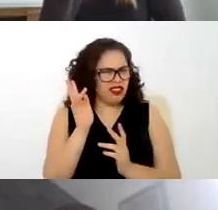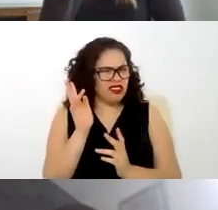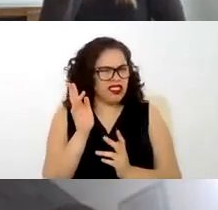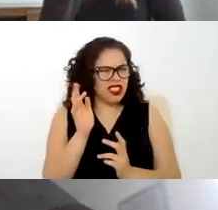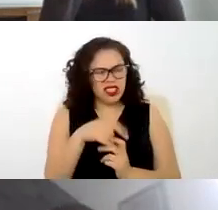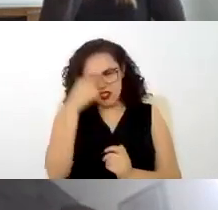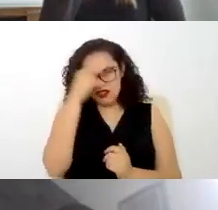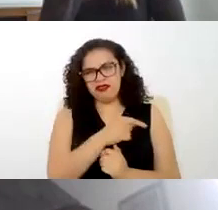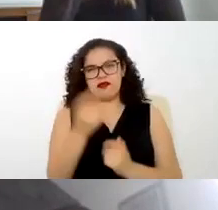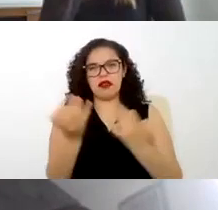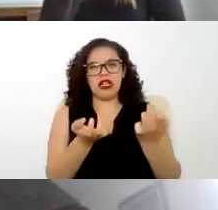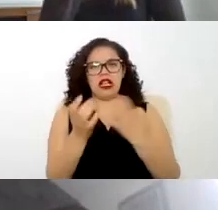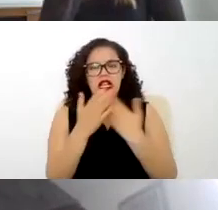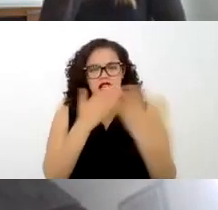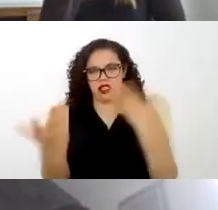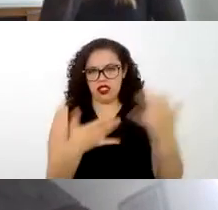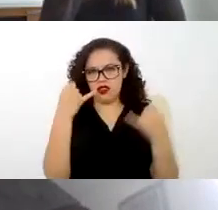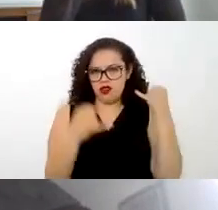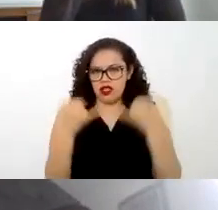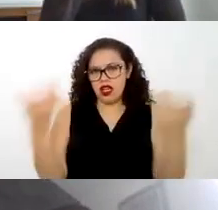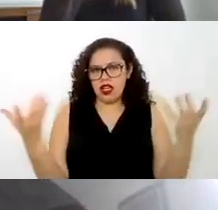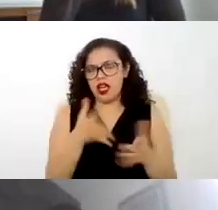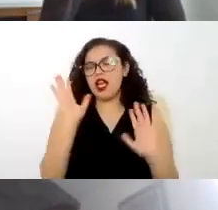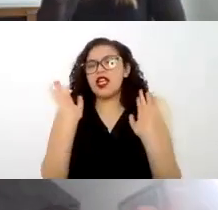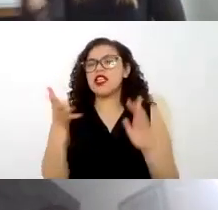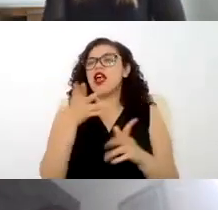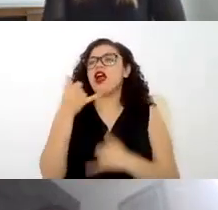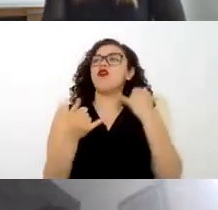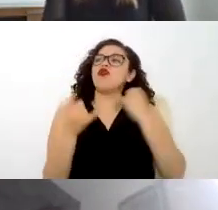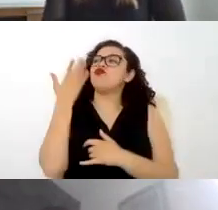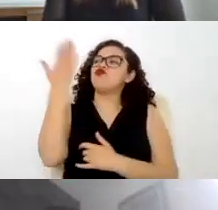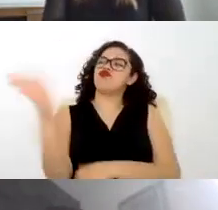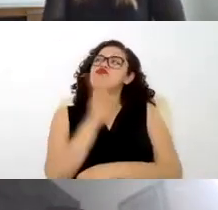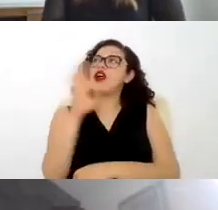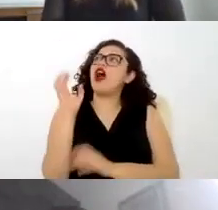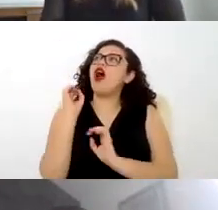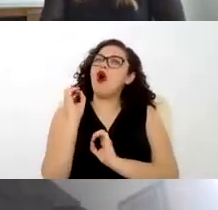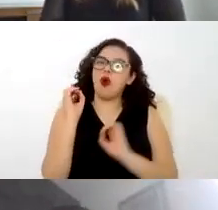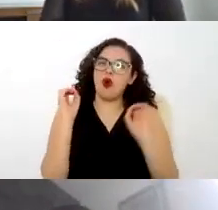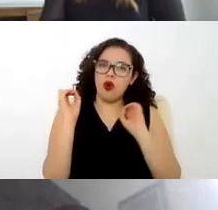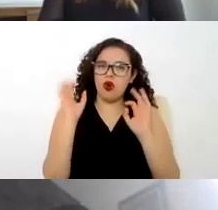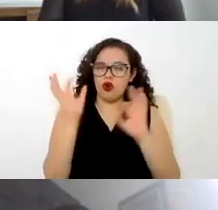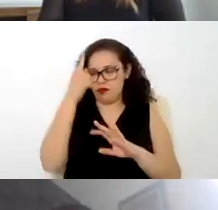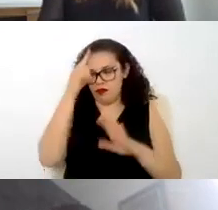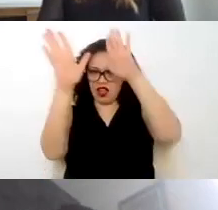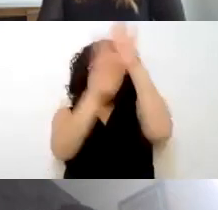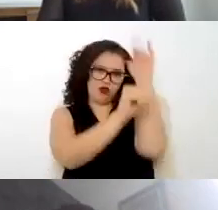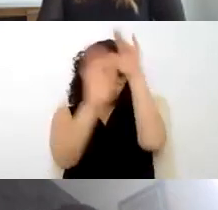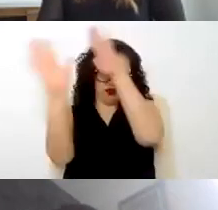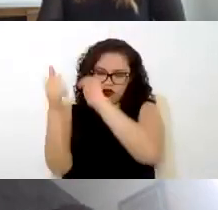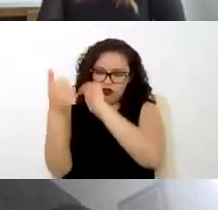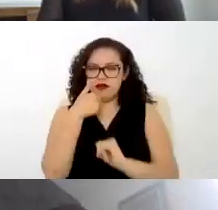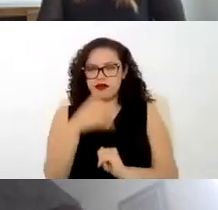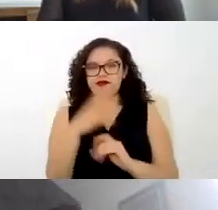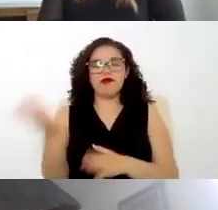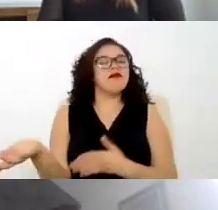ejercitar la acción judicial y poderlo exigir en juicio o por esta vía conciliatoria y por otra